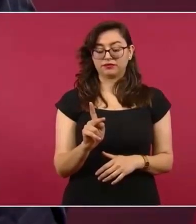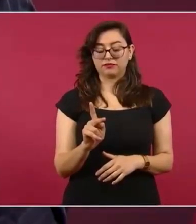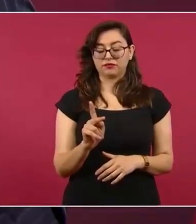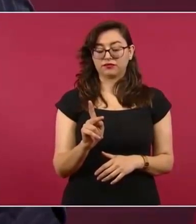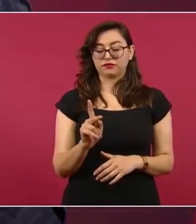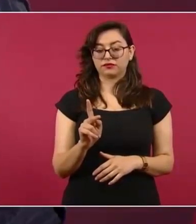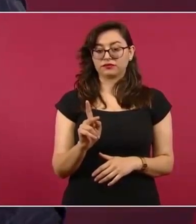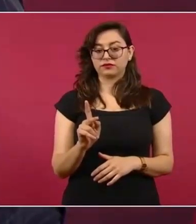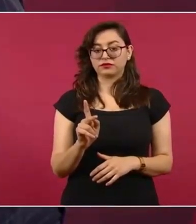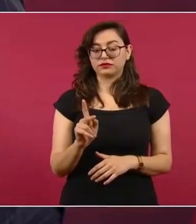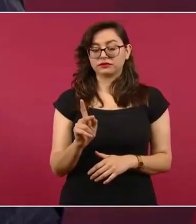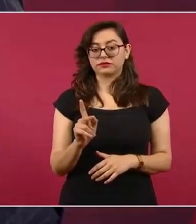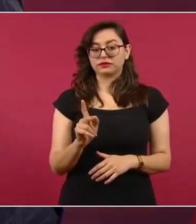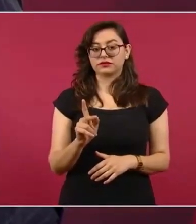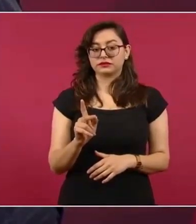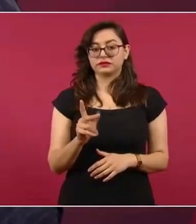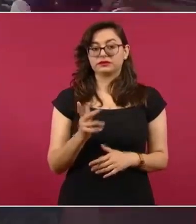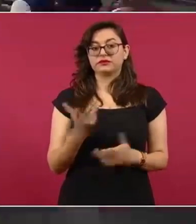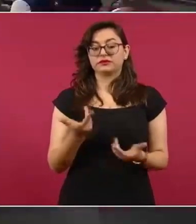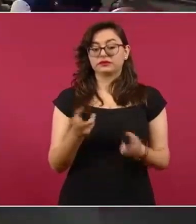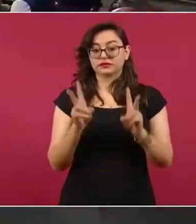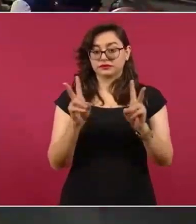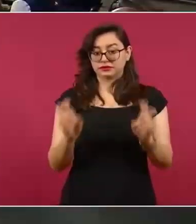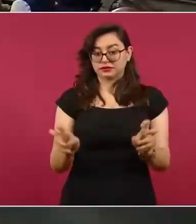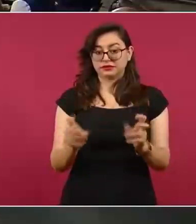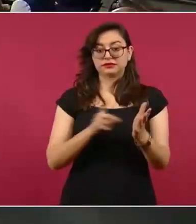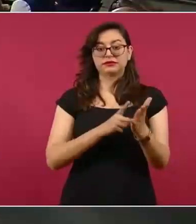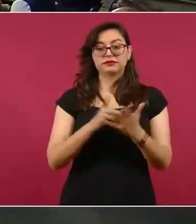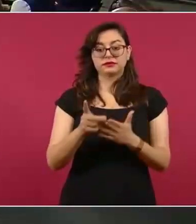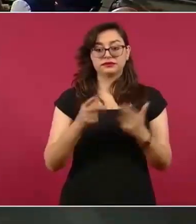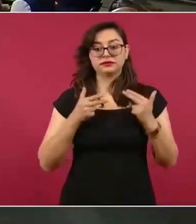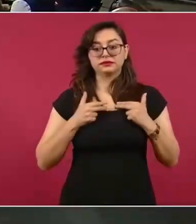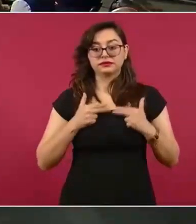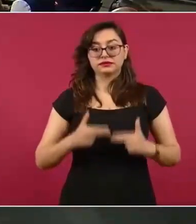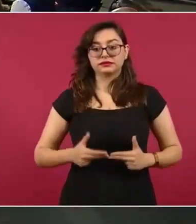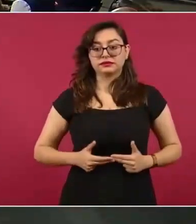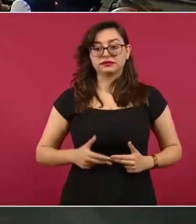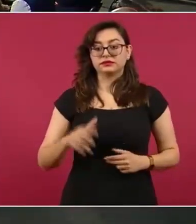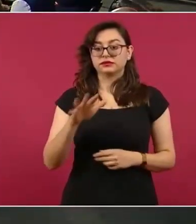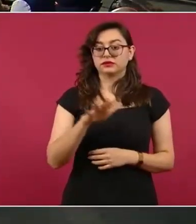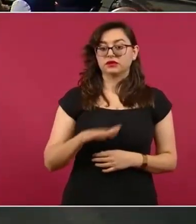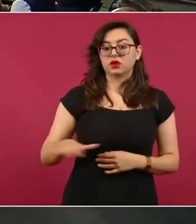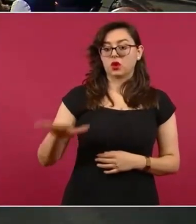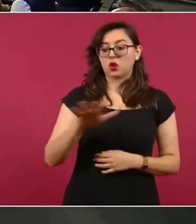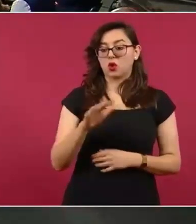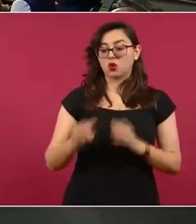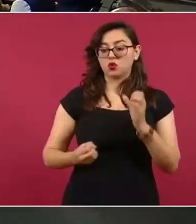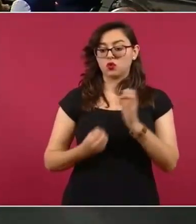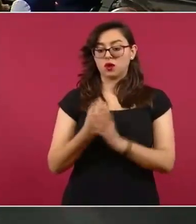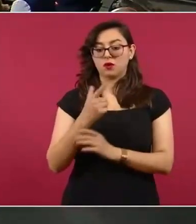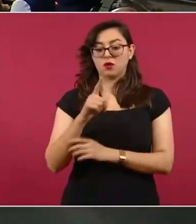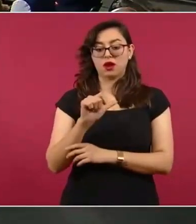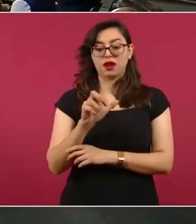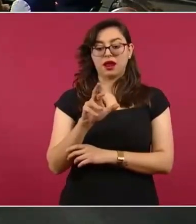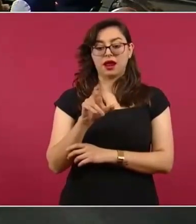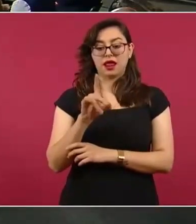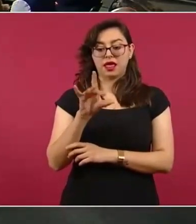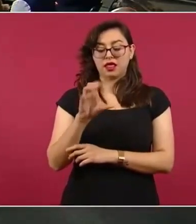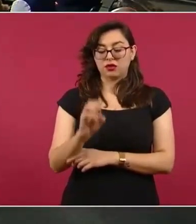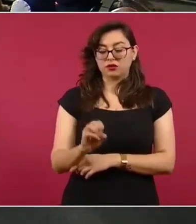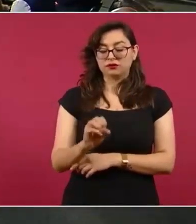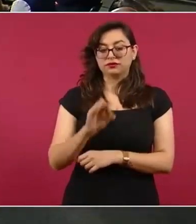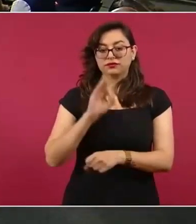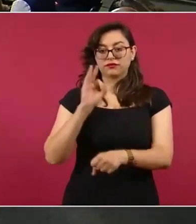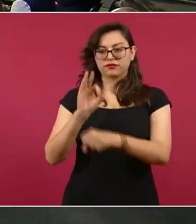la defensa de derechos humanos en Nuevo Laredo, yo tengo, se los digo de manera sincera,